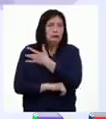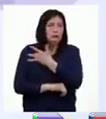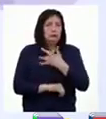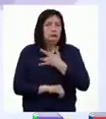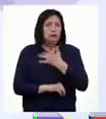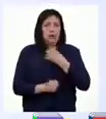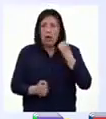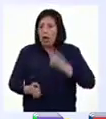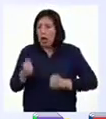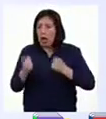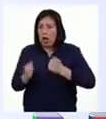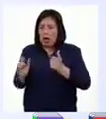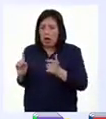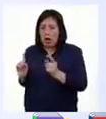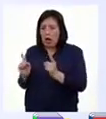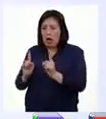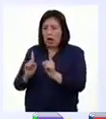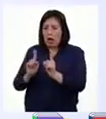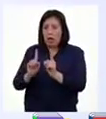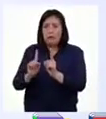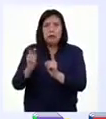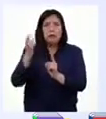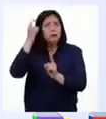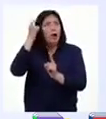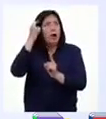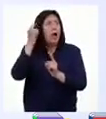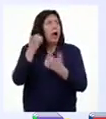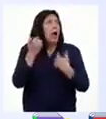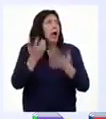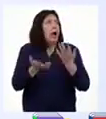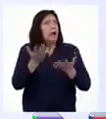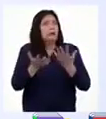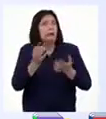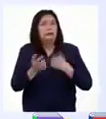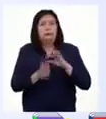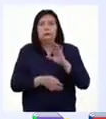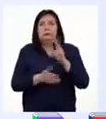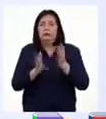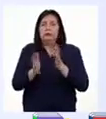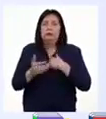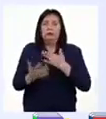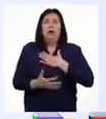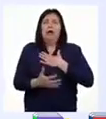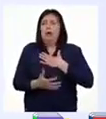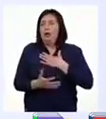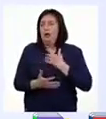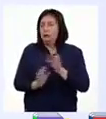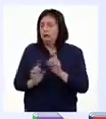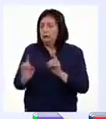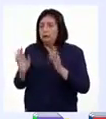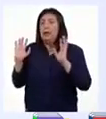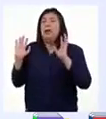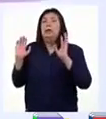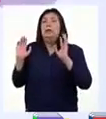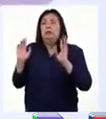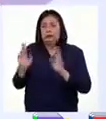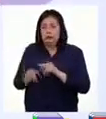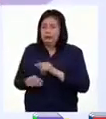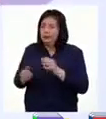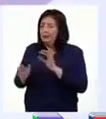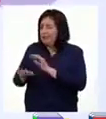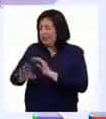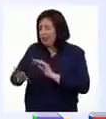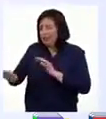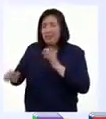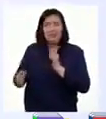alguien venía corriendo detrás de mí. Por mi cabeza pasó que podía tratarse de un ladrón y me asusté. Felizmente, eran